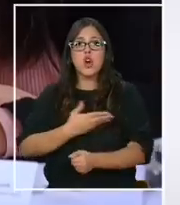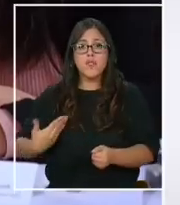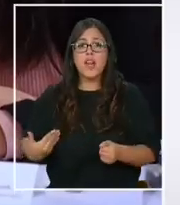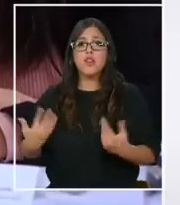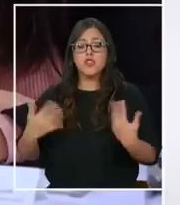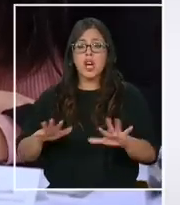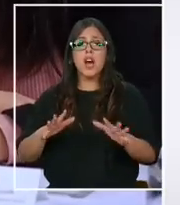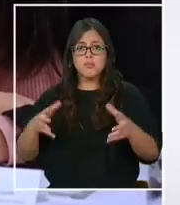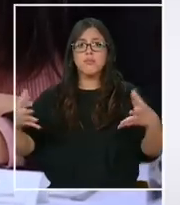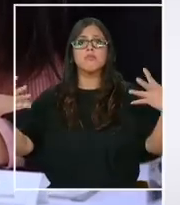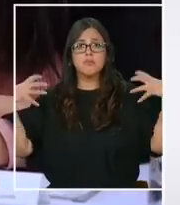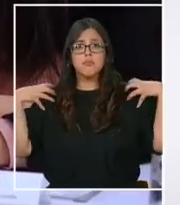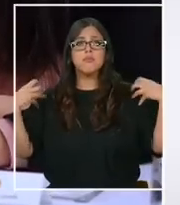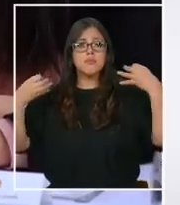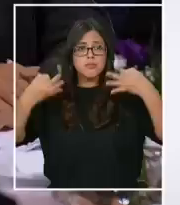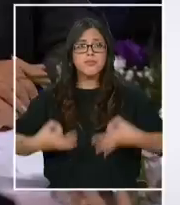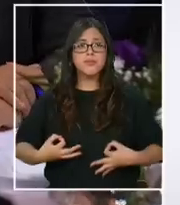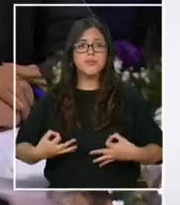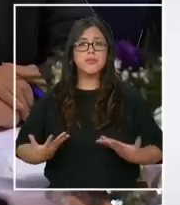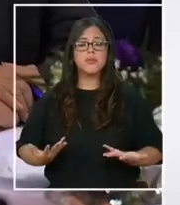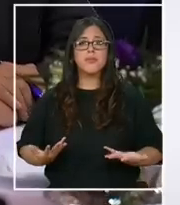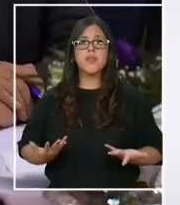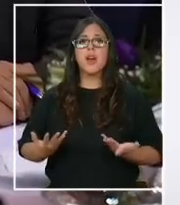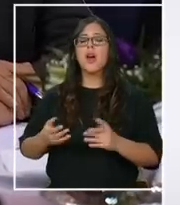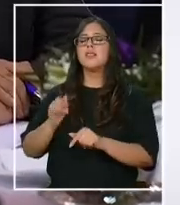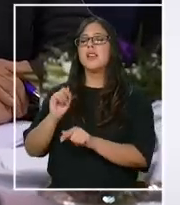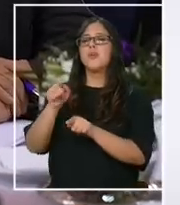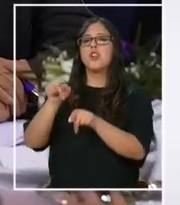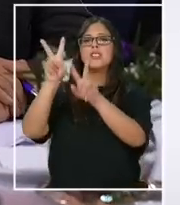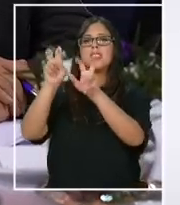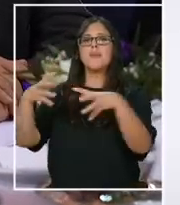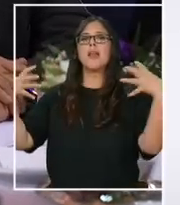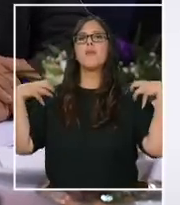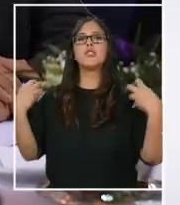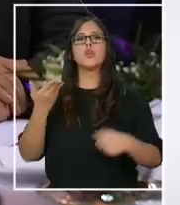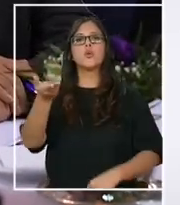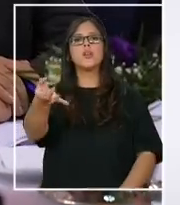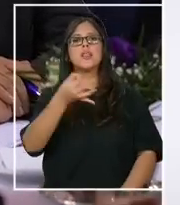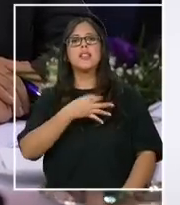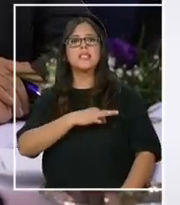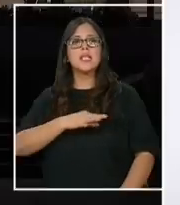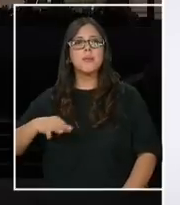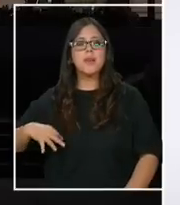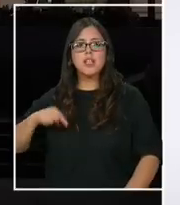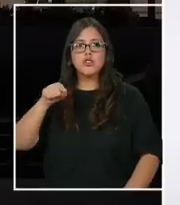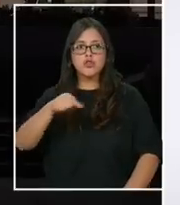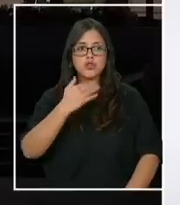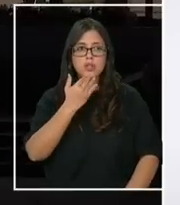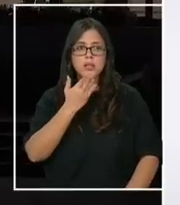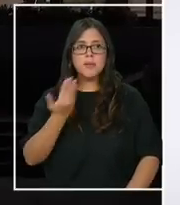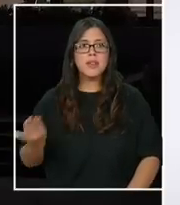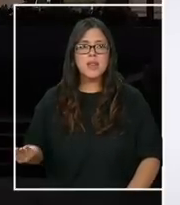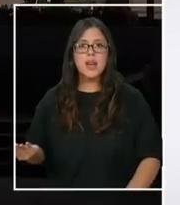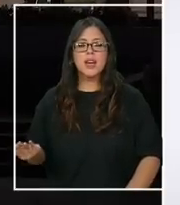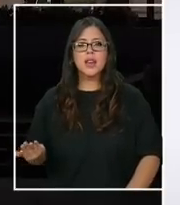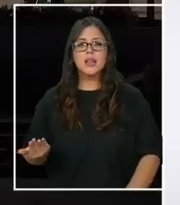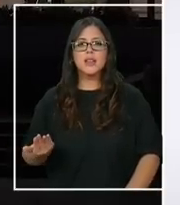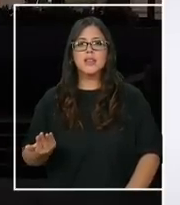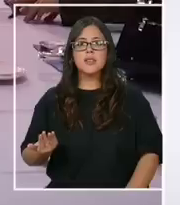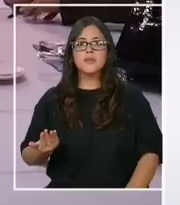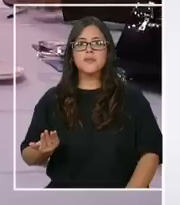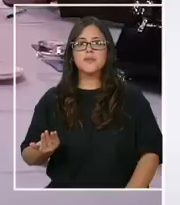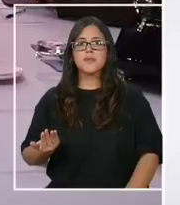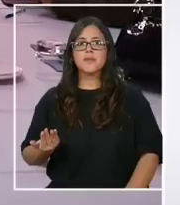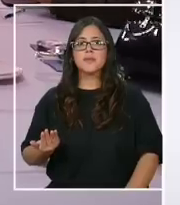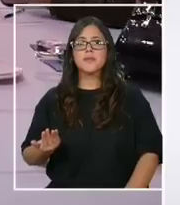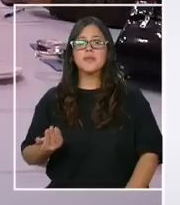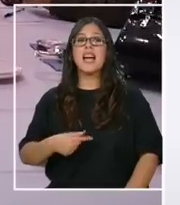respecto al problema que no generó el propio gobierno. Claro, pero en esa responsabilidad de la que usted habla, ministro, ¿está también el garantizar que se